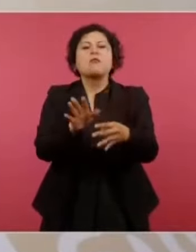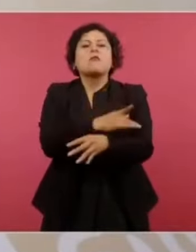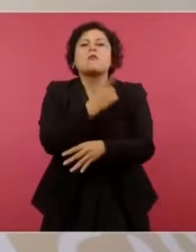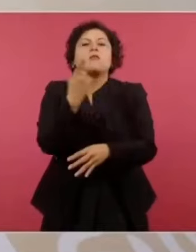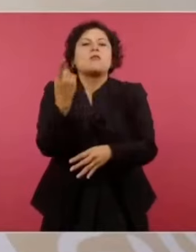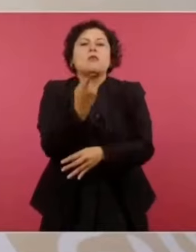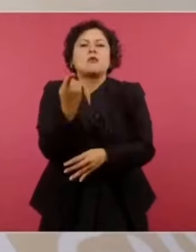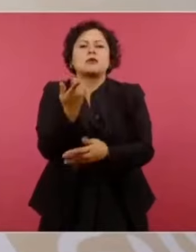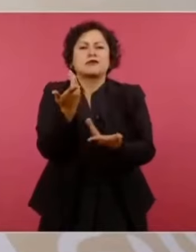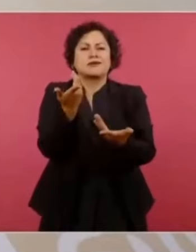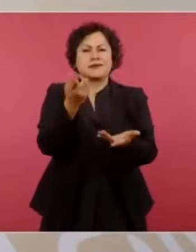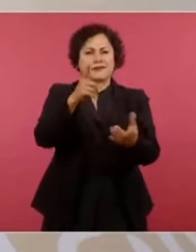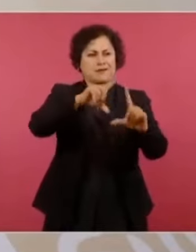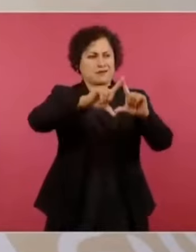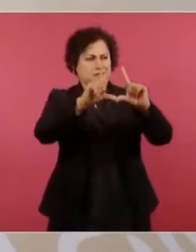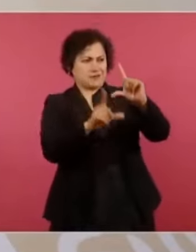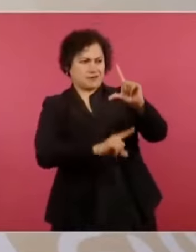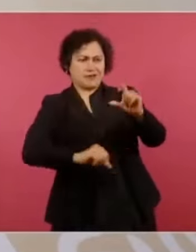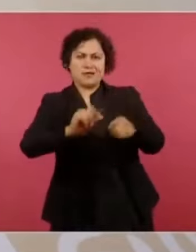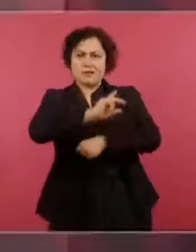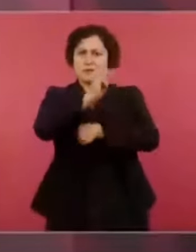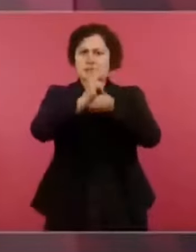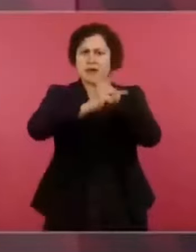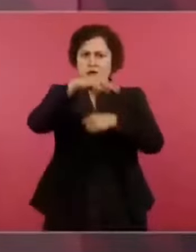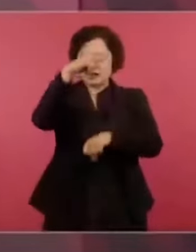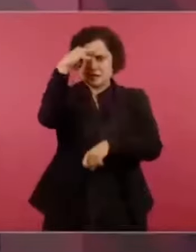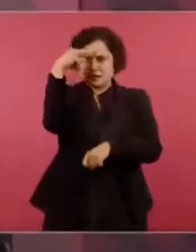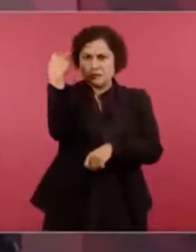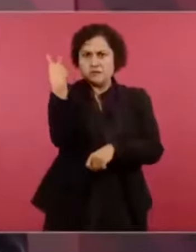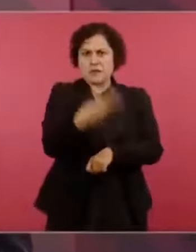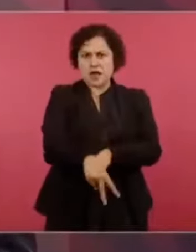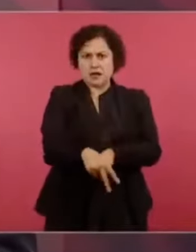muchos recursos naturales, un pueblo bueno, trabajador.